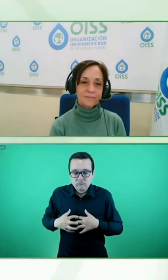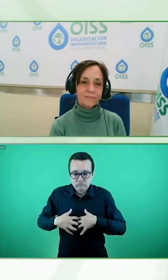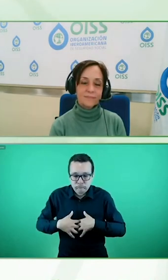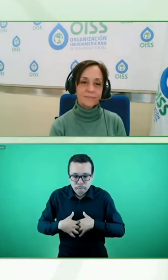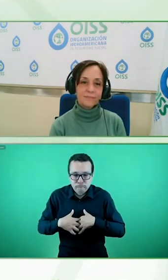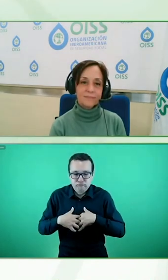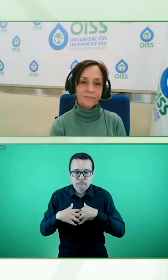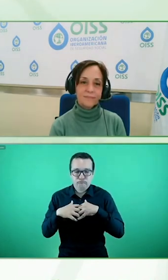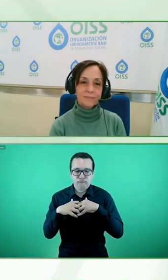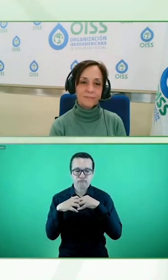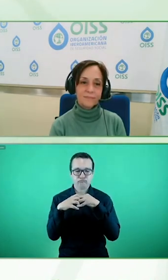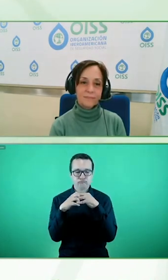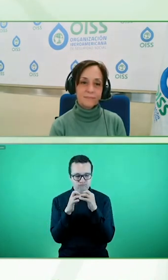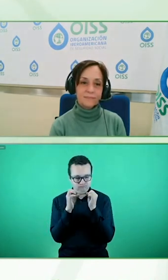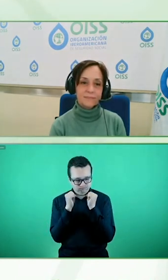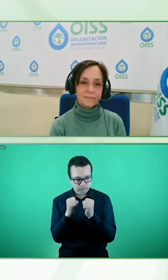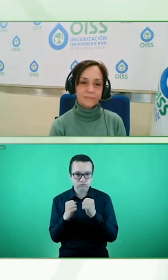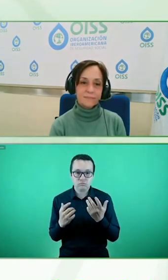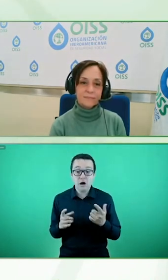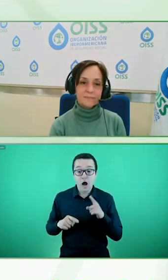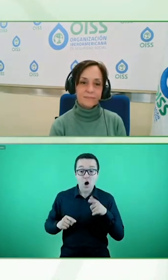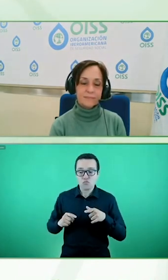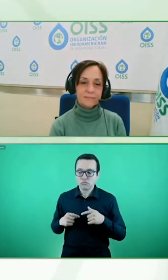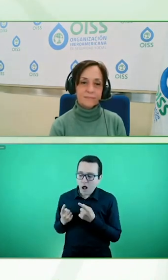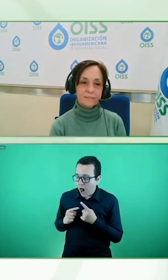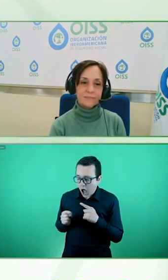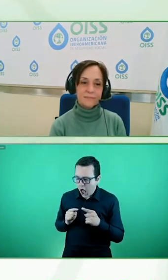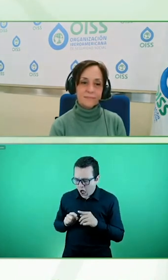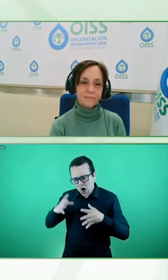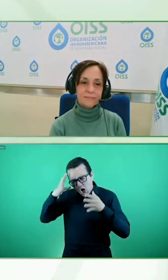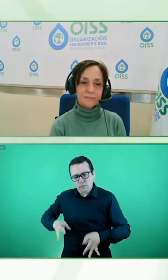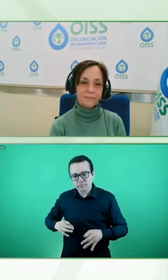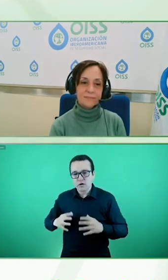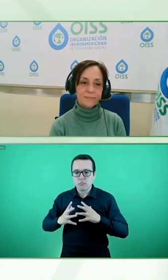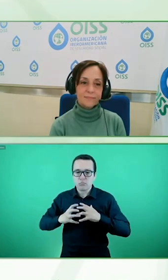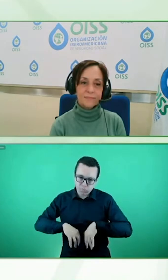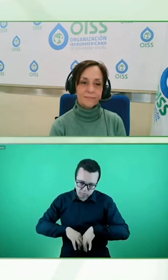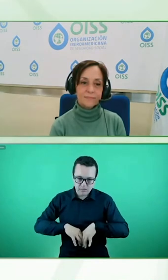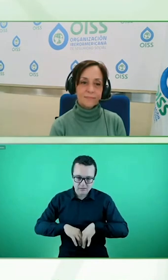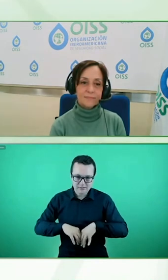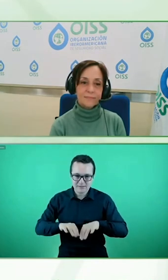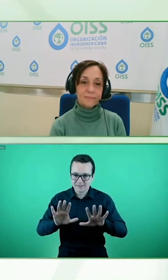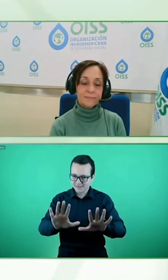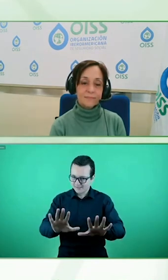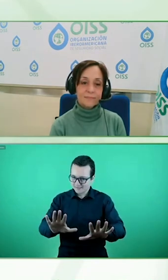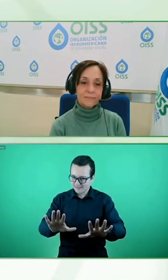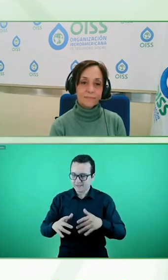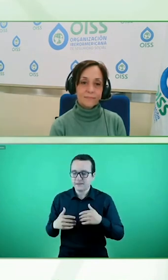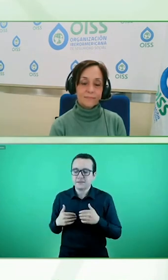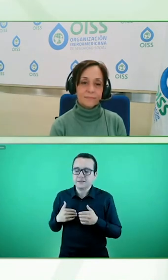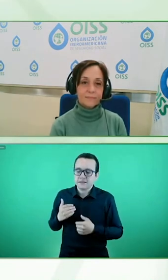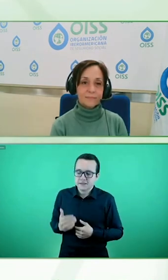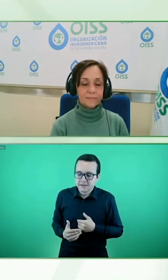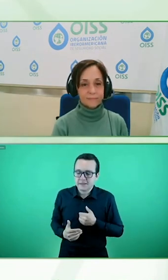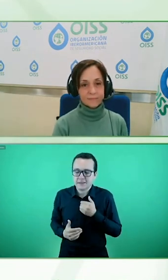muy temprano en esa conversación y hoy cada vez hay más empresas firmando compromisos como Valor 500